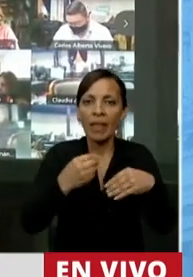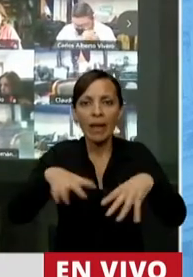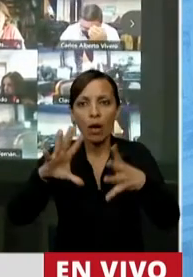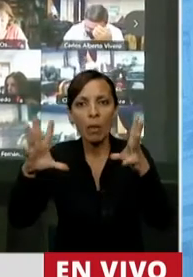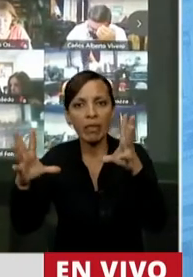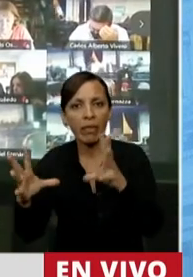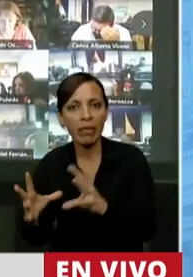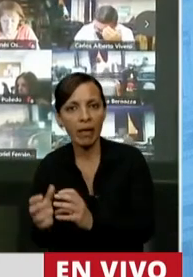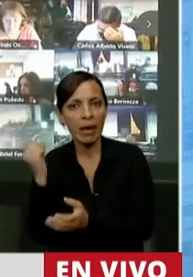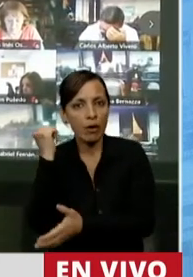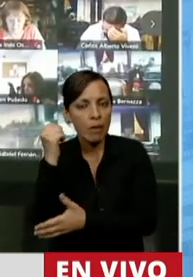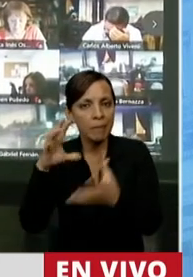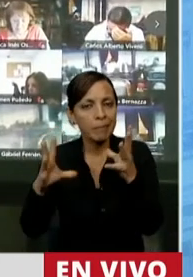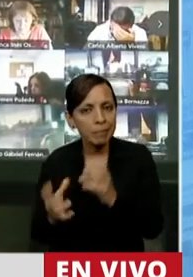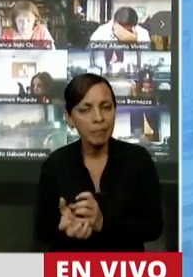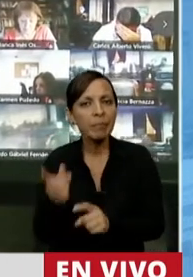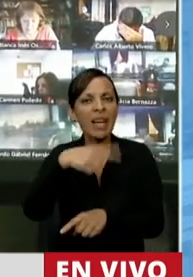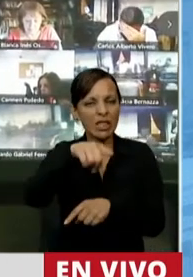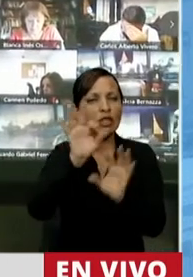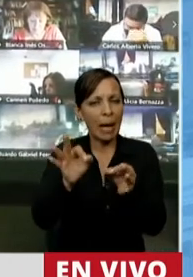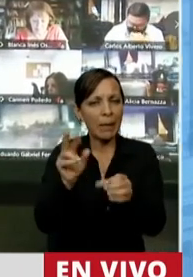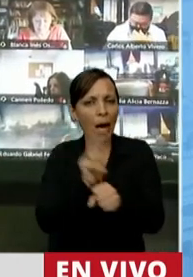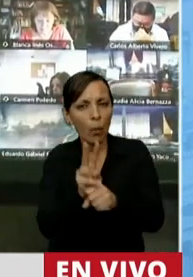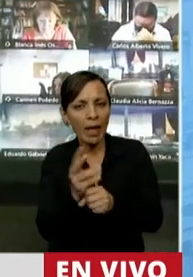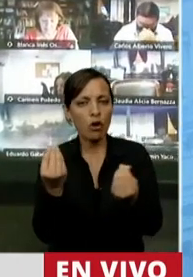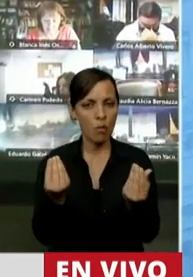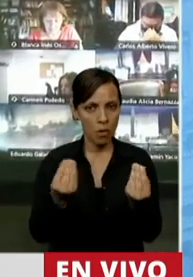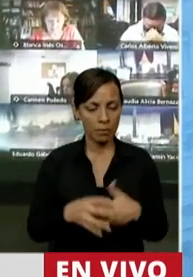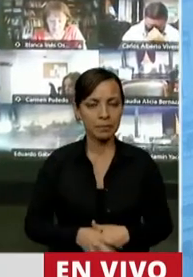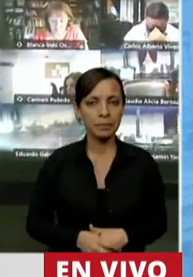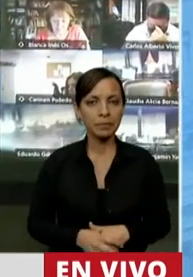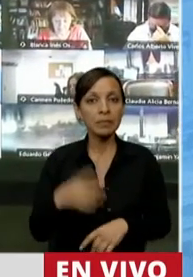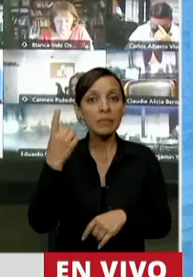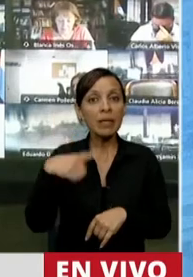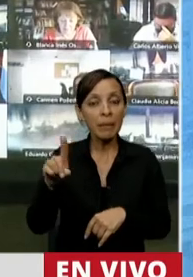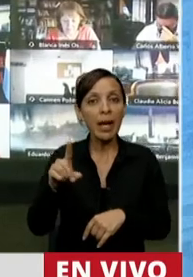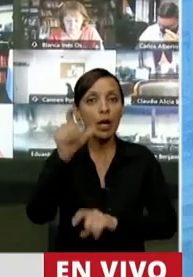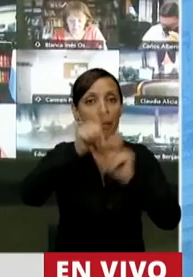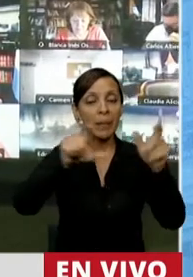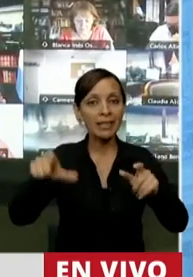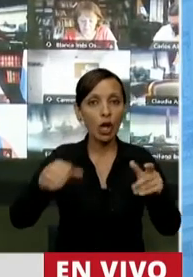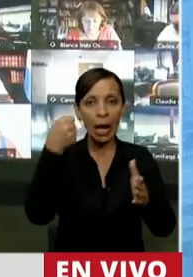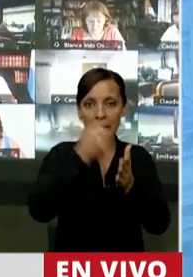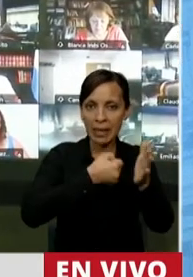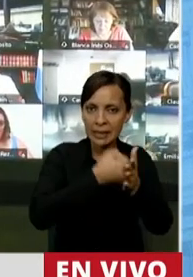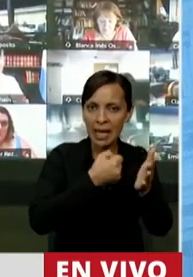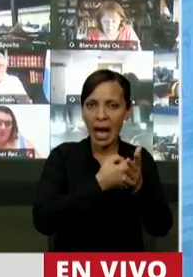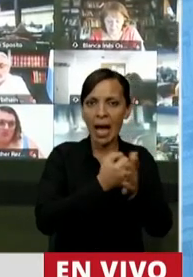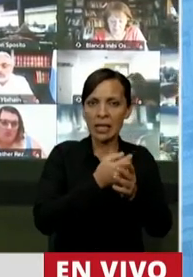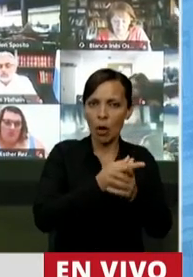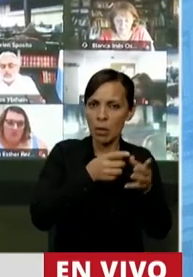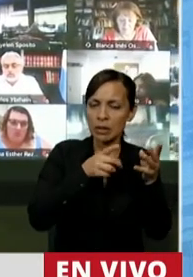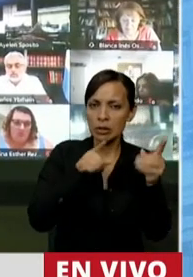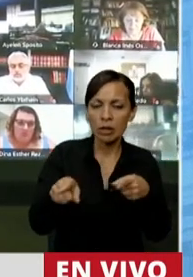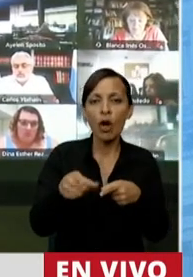económicamente. Ellos sabían cómo cuidarse y cuidar a sus clientes, pero los militantes de las militancias prefirieron